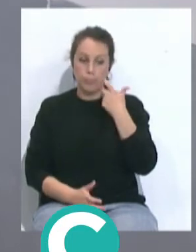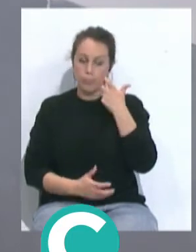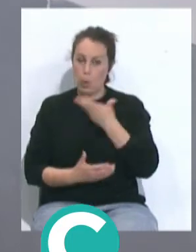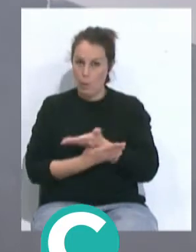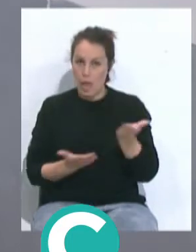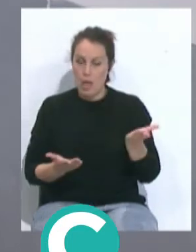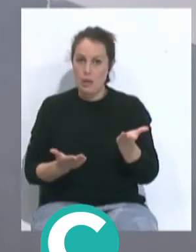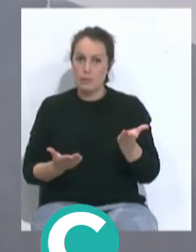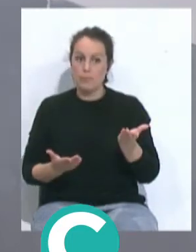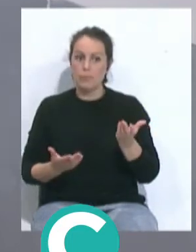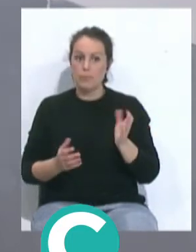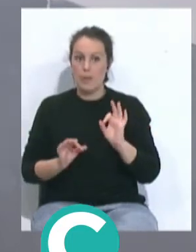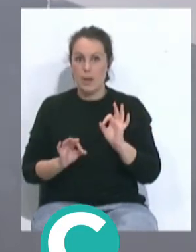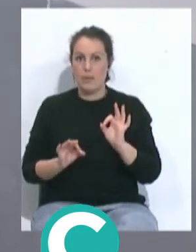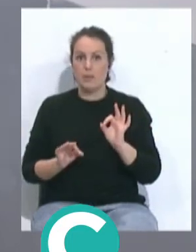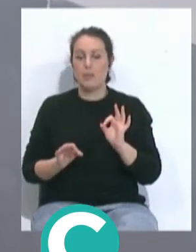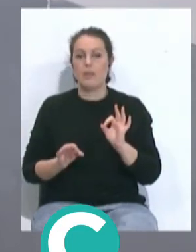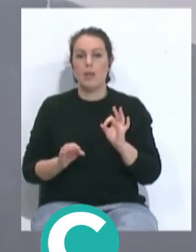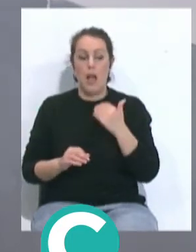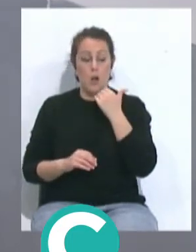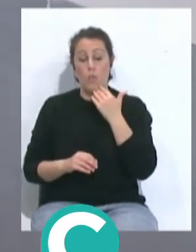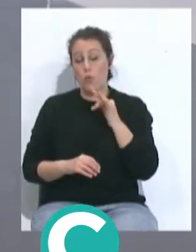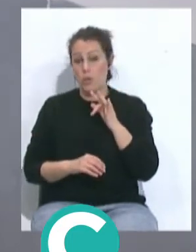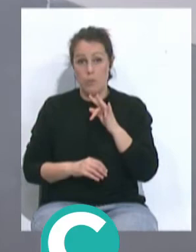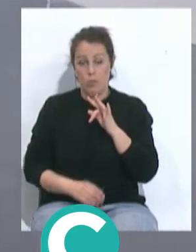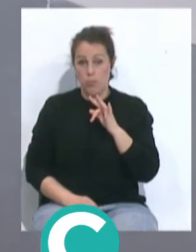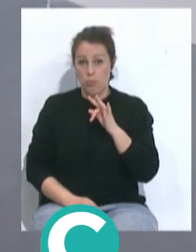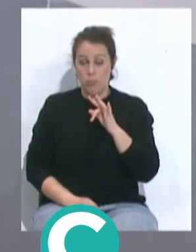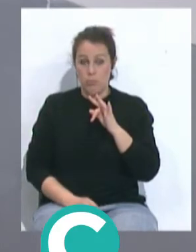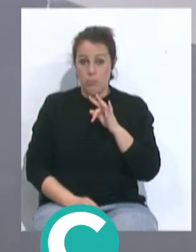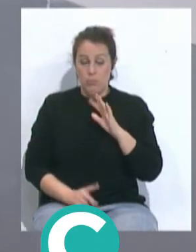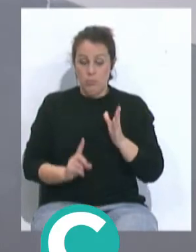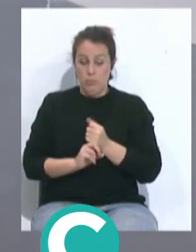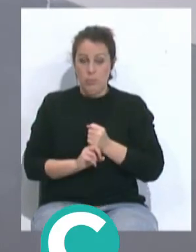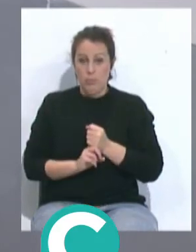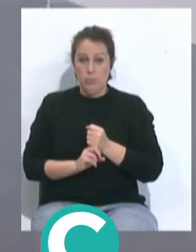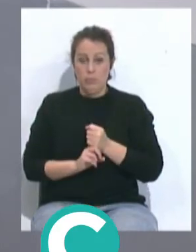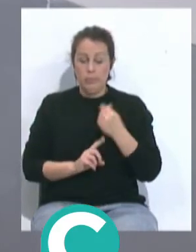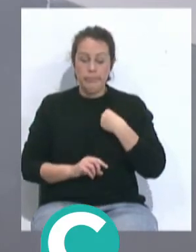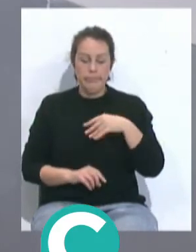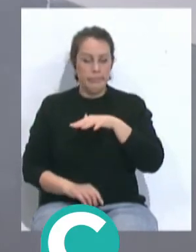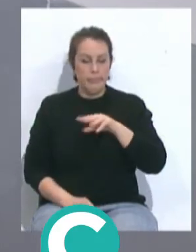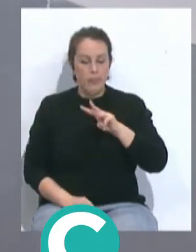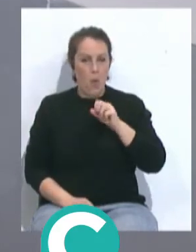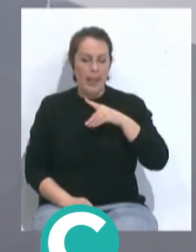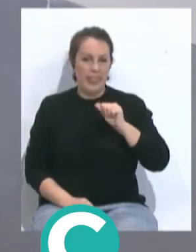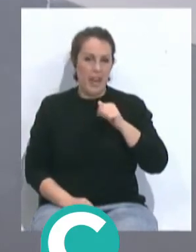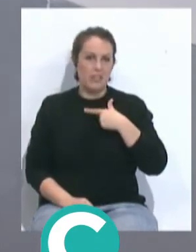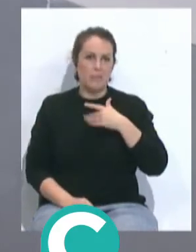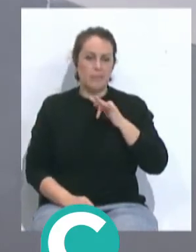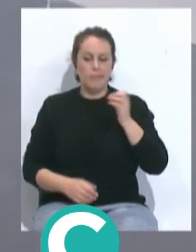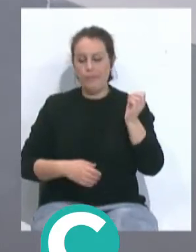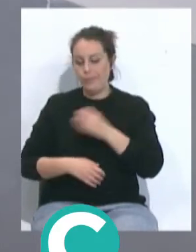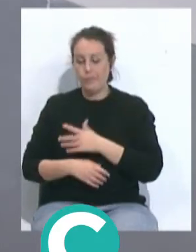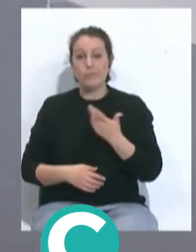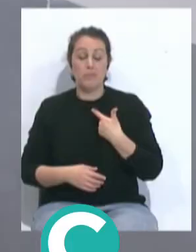confiado, indiscutiblemente haber sacado algo positivo en el Wanda hubiera dado, si cabe, más